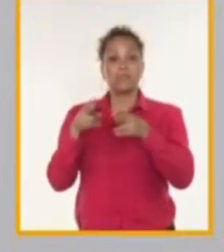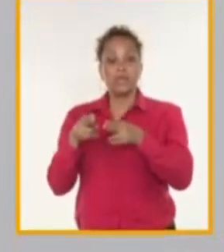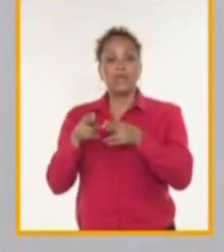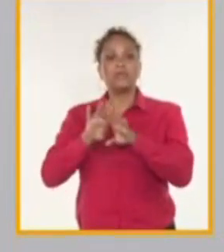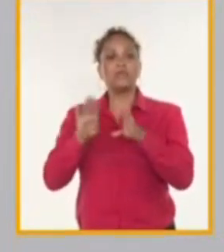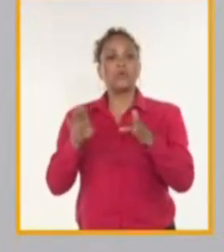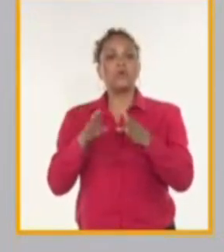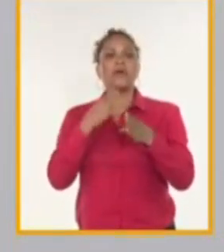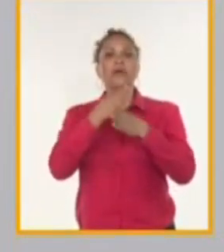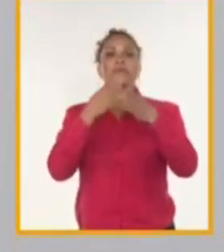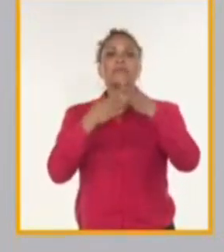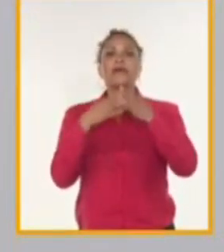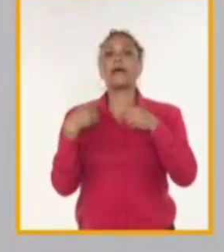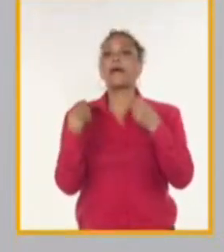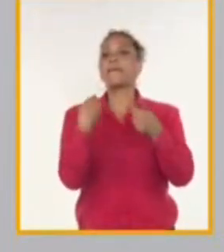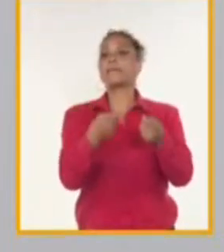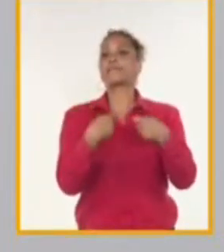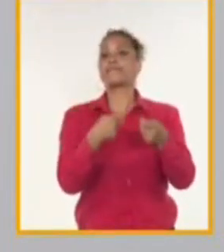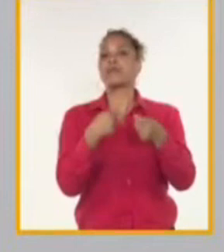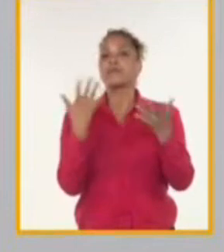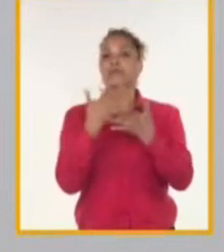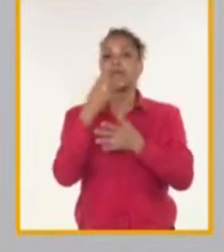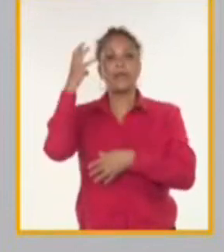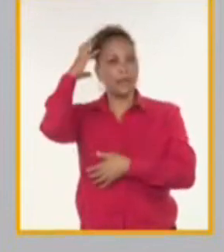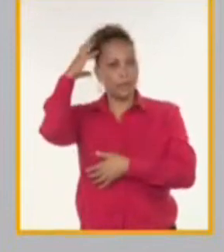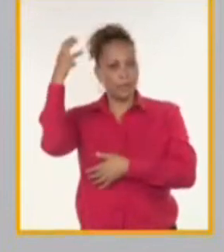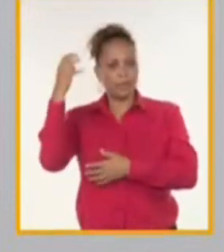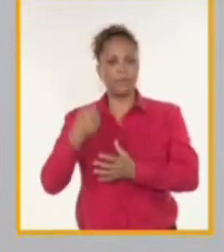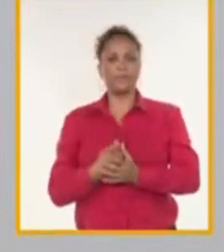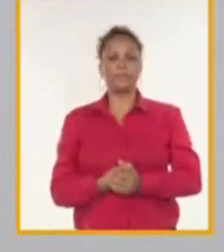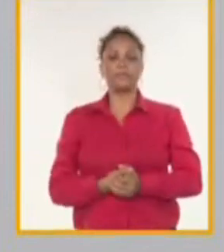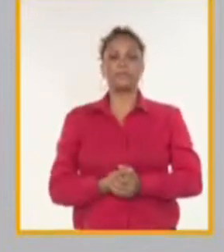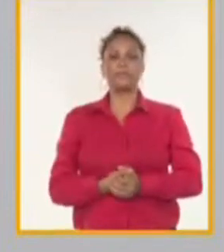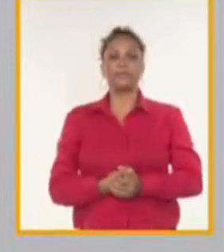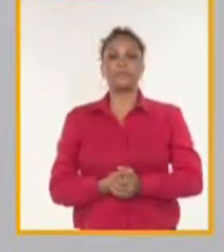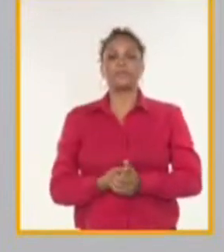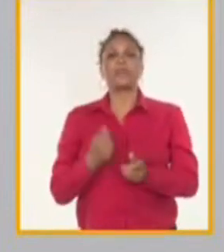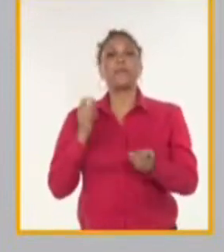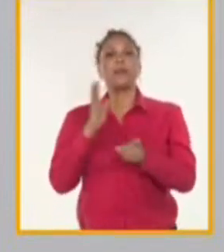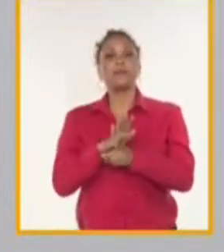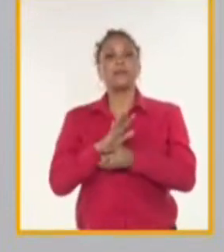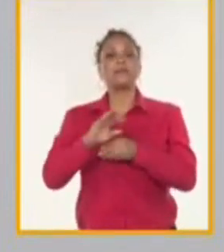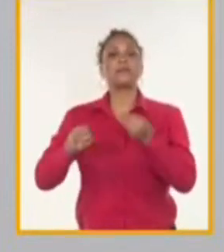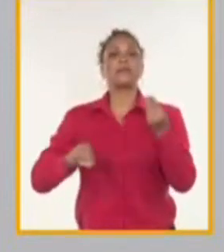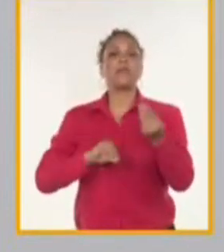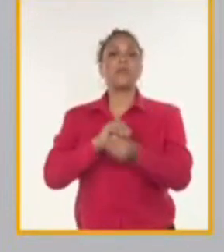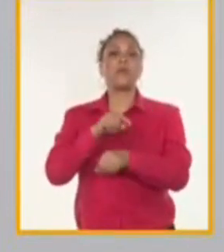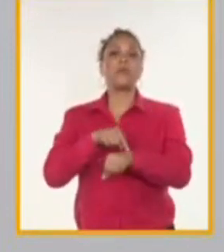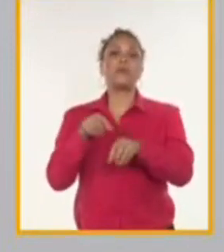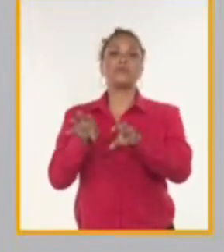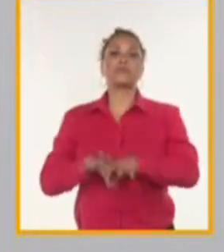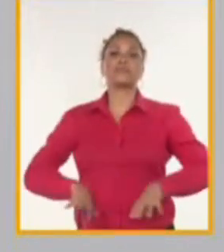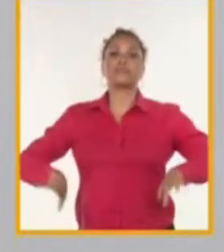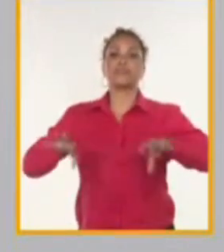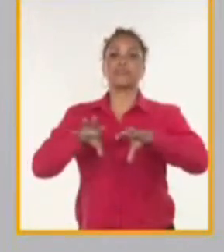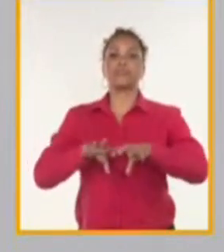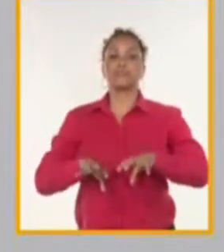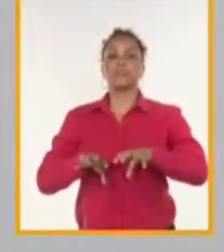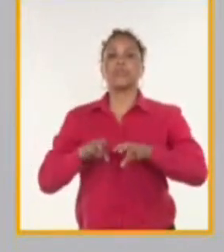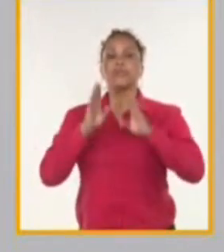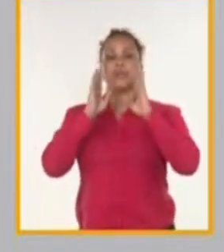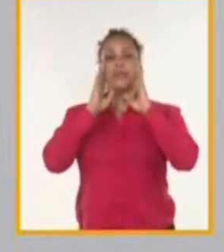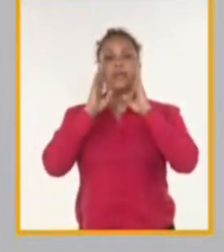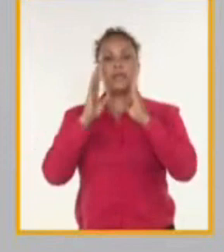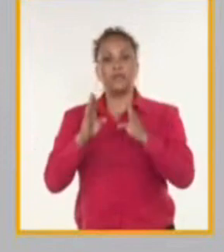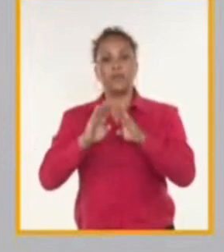construidas a costo del Estado cubano. De ahí la importancia de adecuarnos al momento actual y concentrar